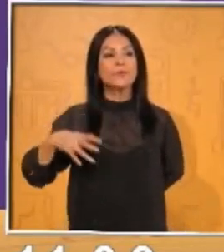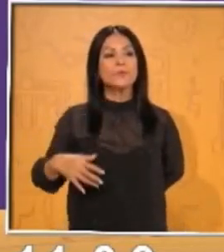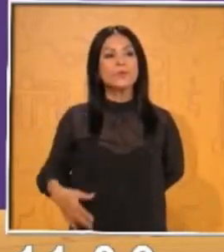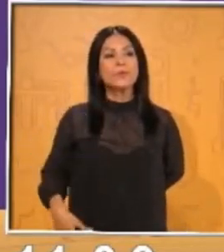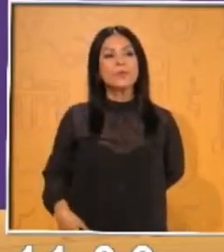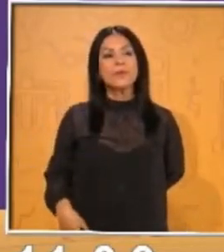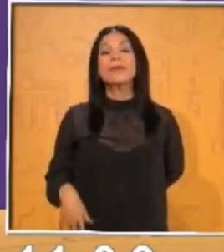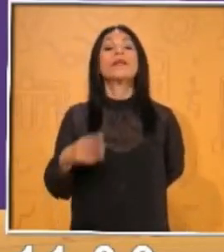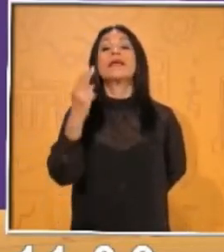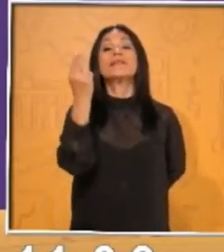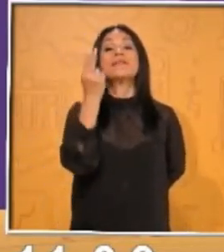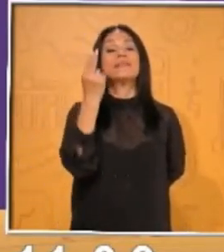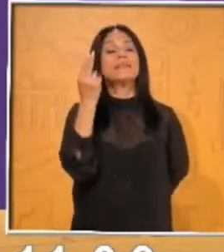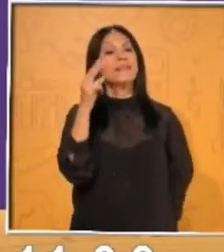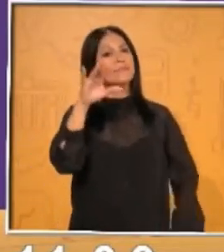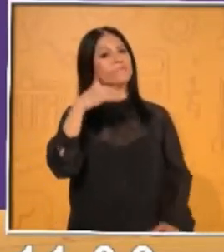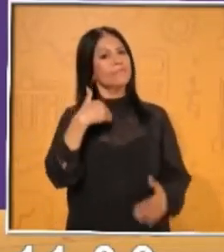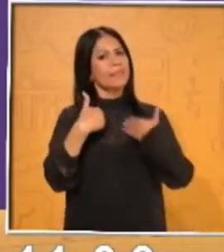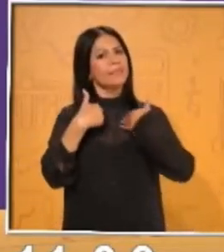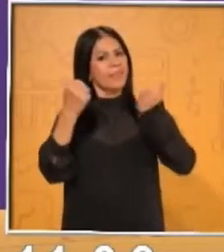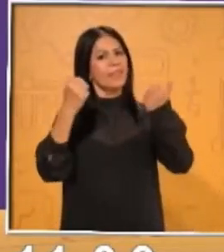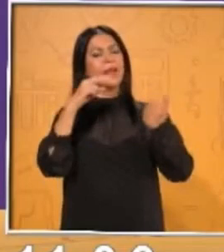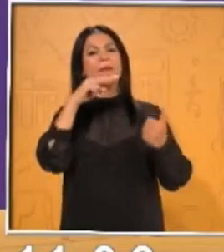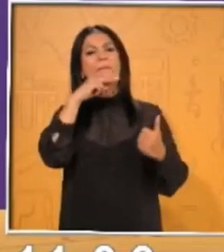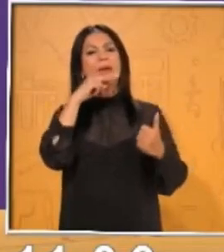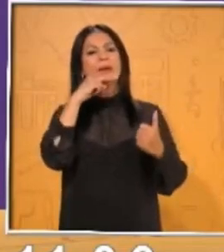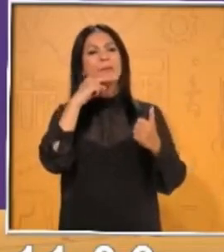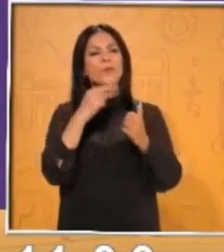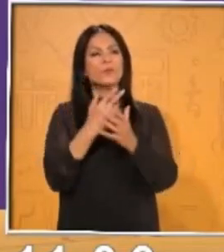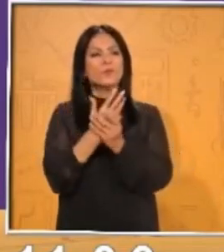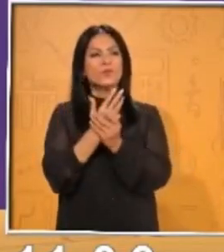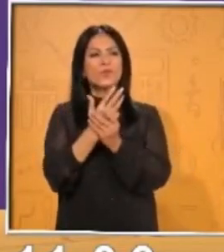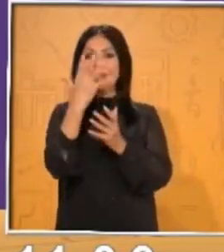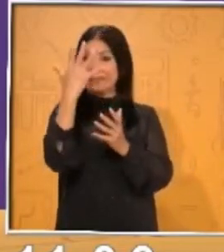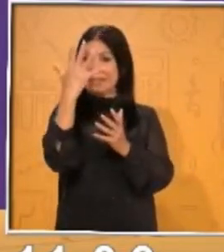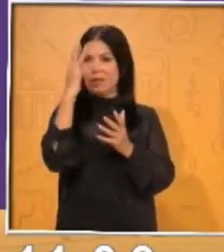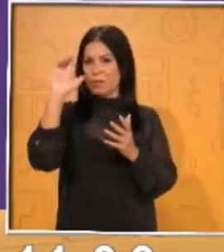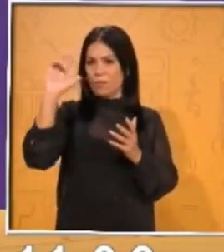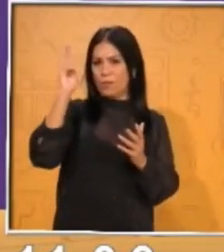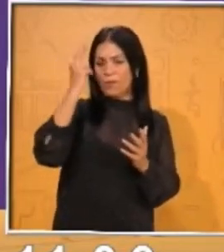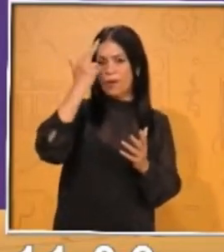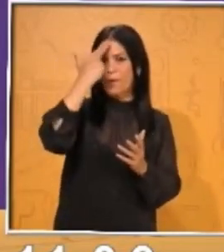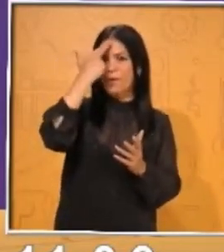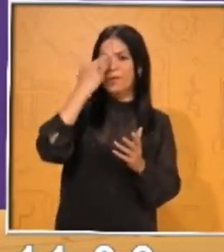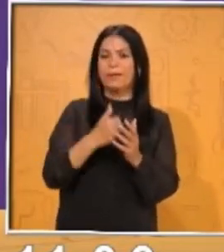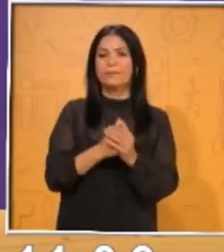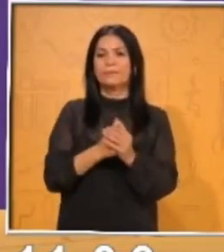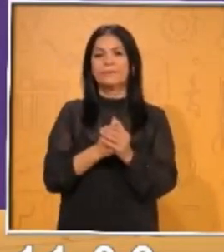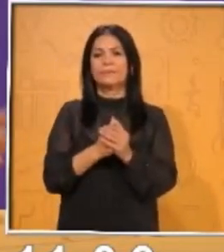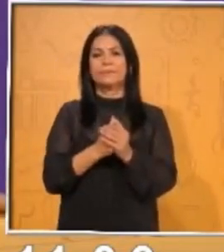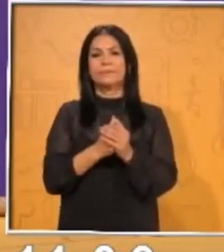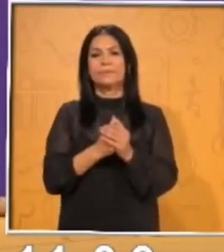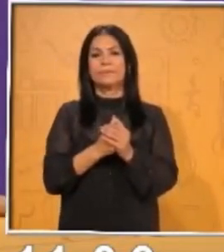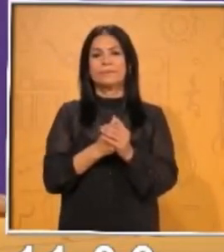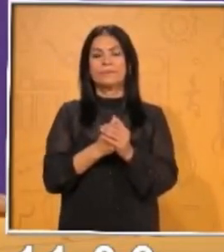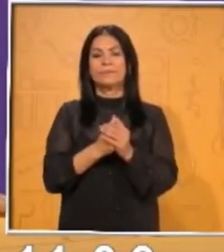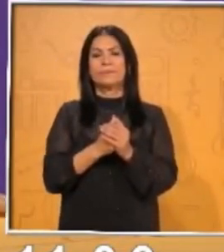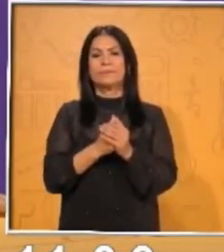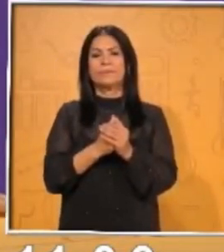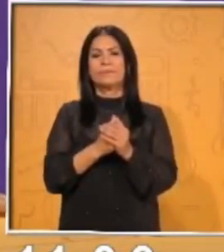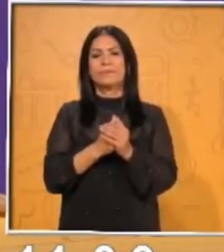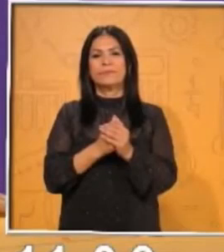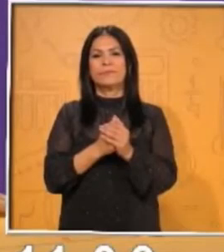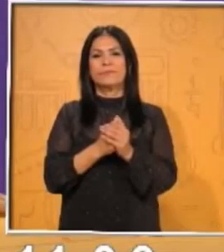empieces a diferenciar. A lo mejor ya te lo sabes, pero simplemente lo vamos a recordar y vamos a hacer énfasis en los tiempos verbales.